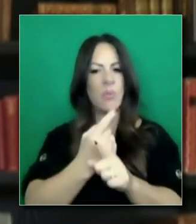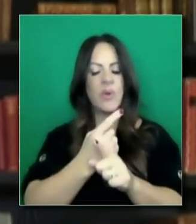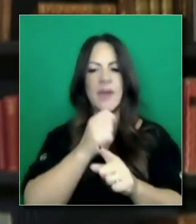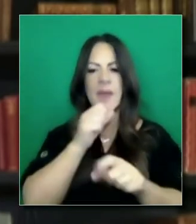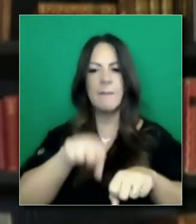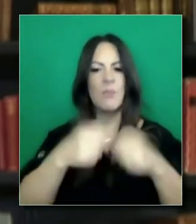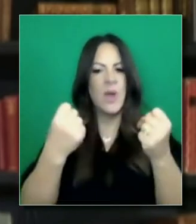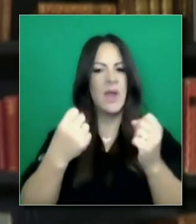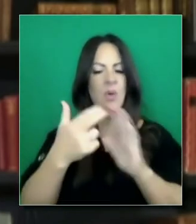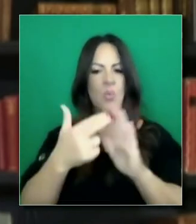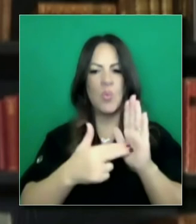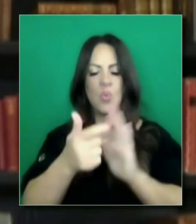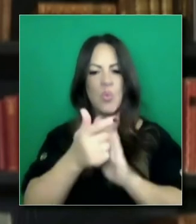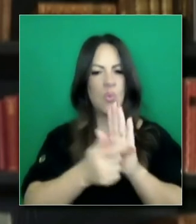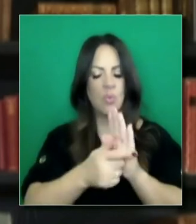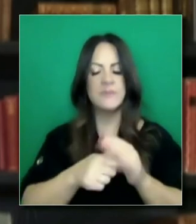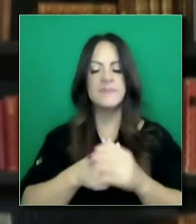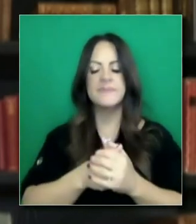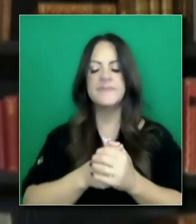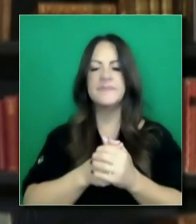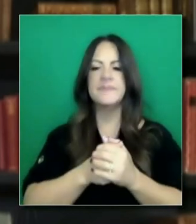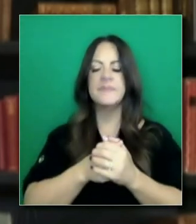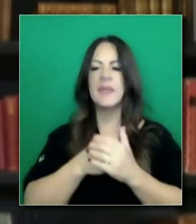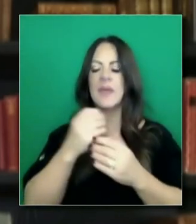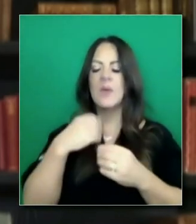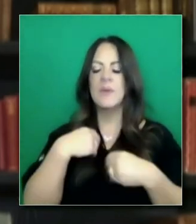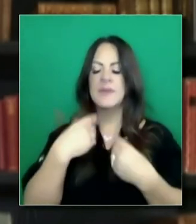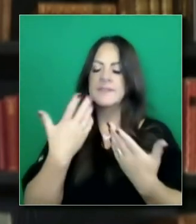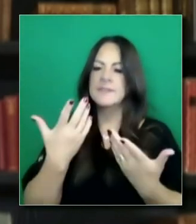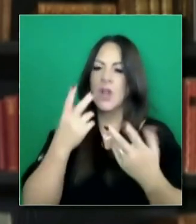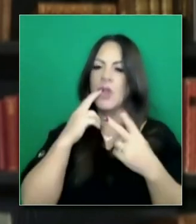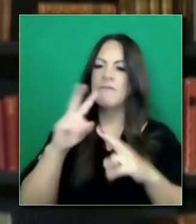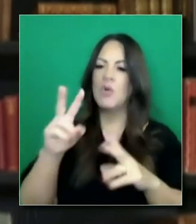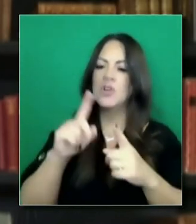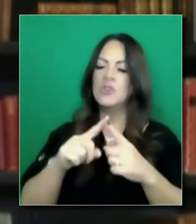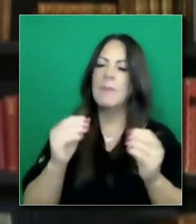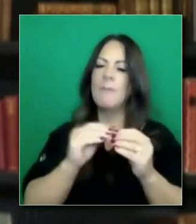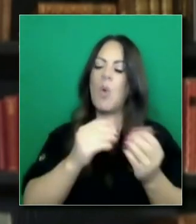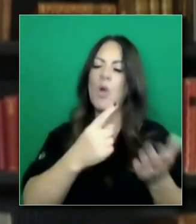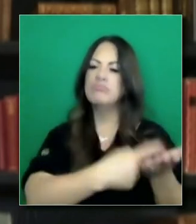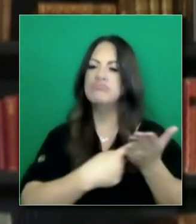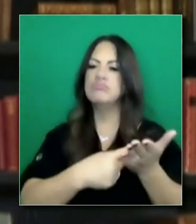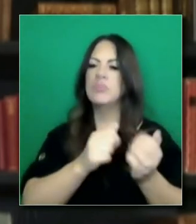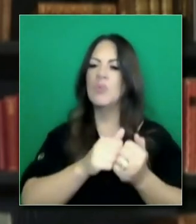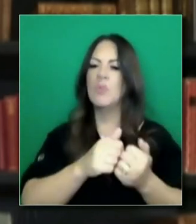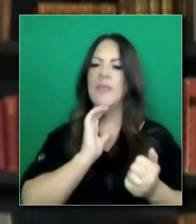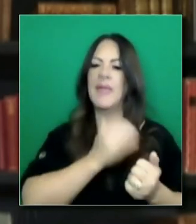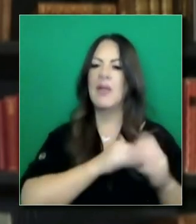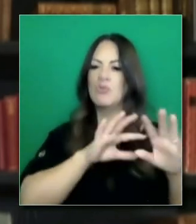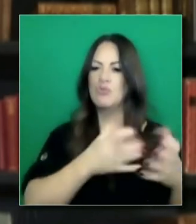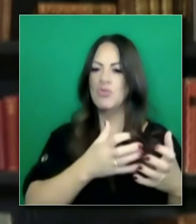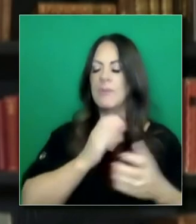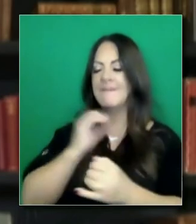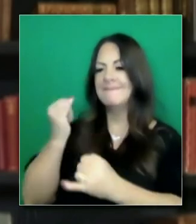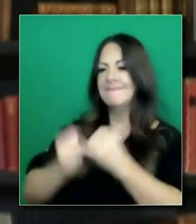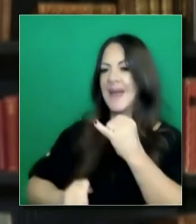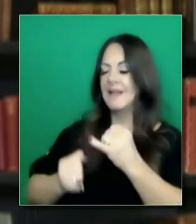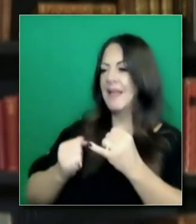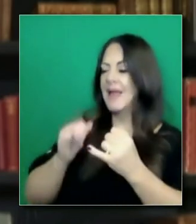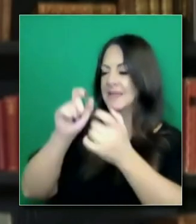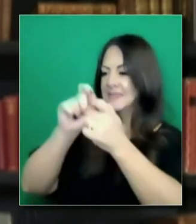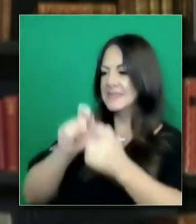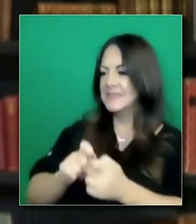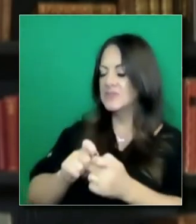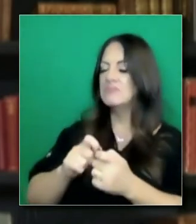comportamiento y queremos alentar y procesar buen comportamiento y hablar más de eso cuando finalicemos los